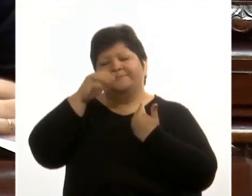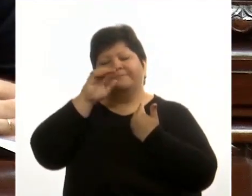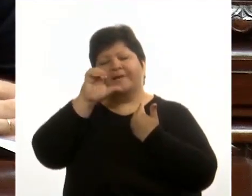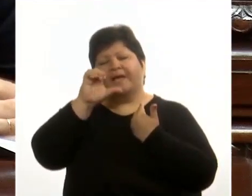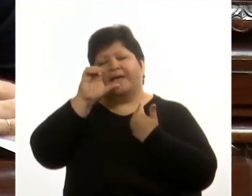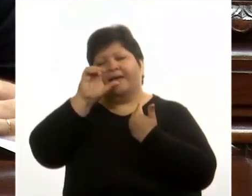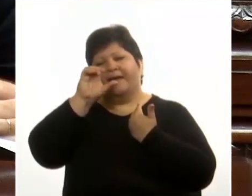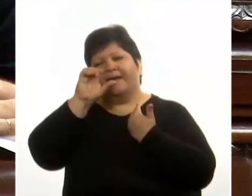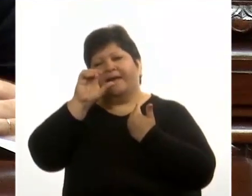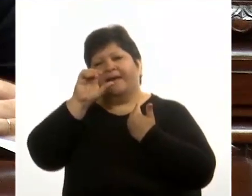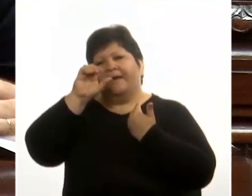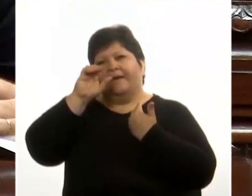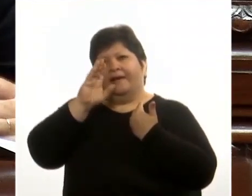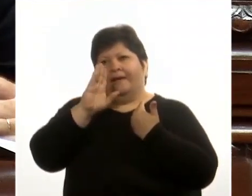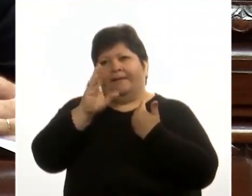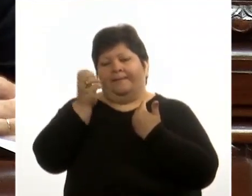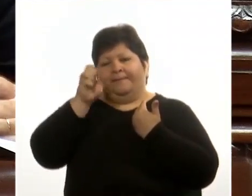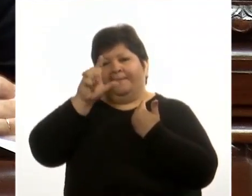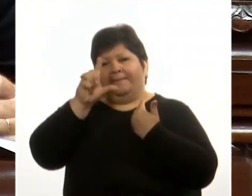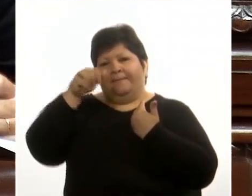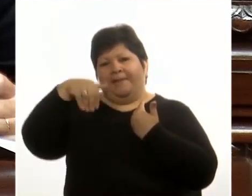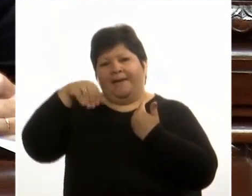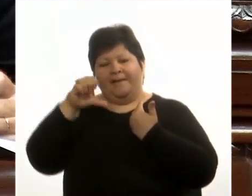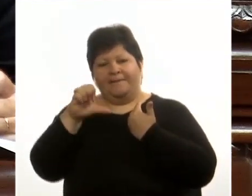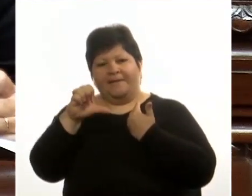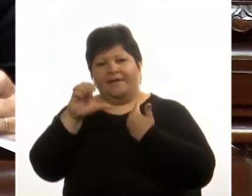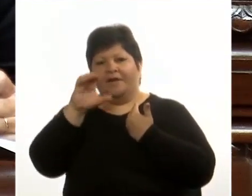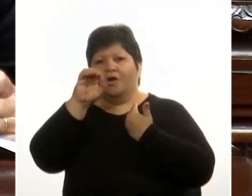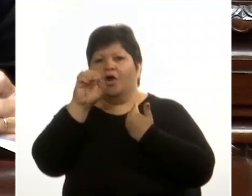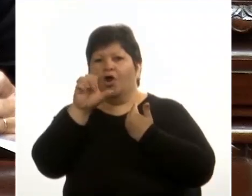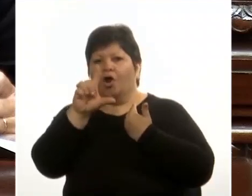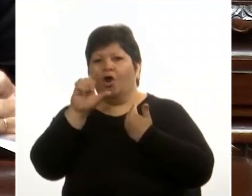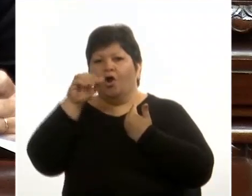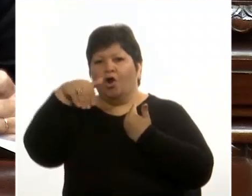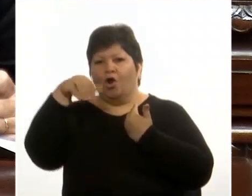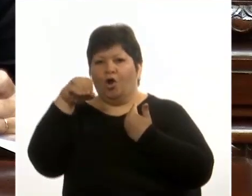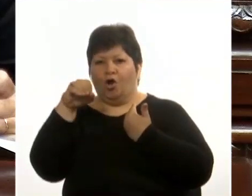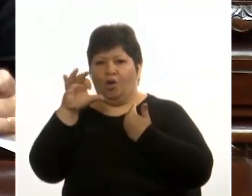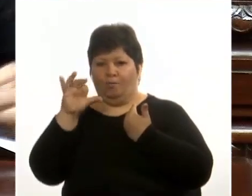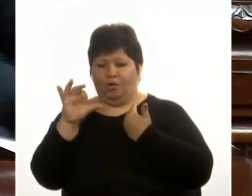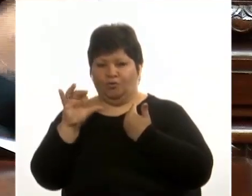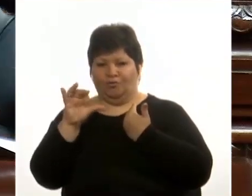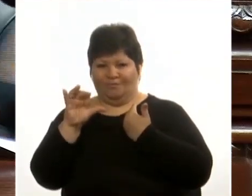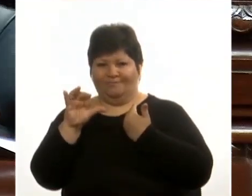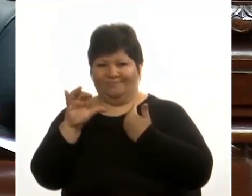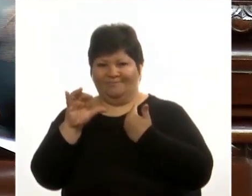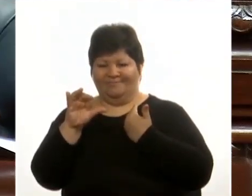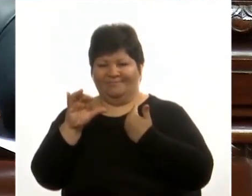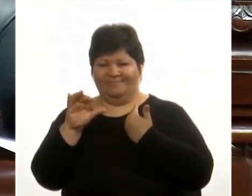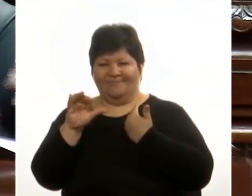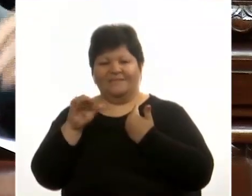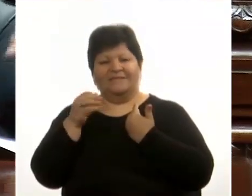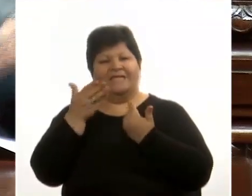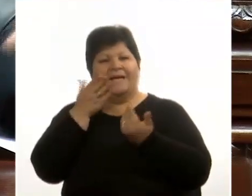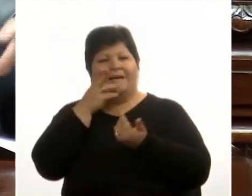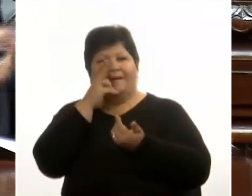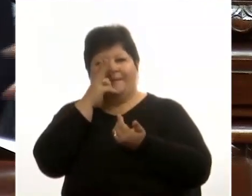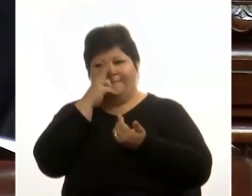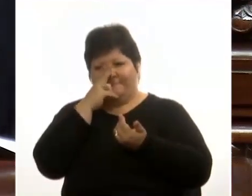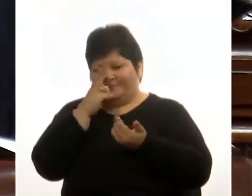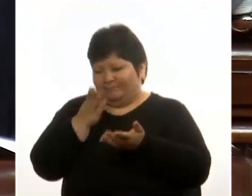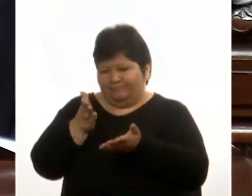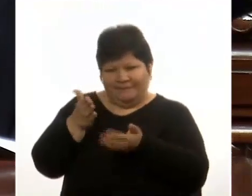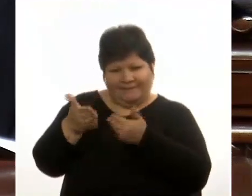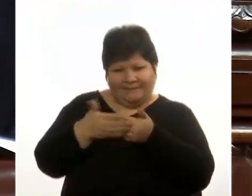Cuando en el año 2009 pasó algo parecido en la mitad del año electoral y se le empezó a asistir con préstamos para